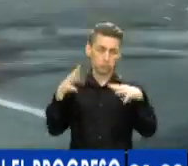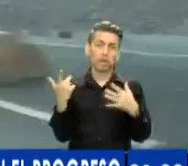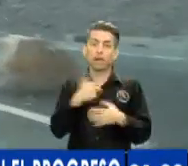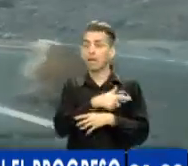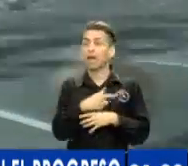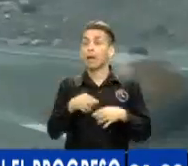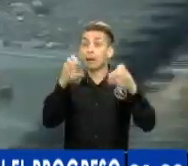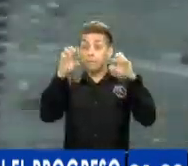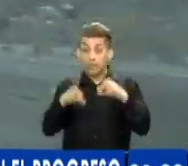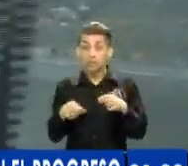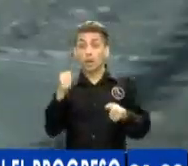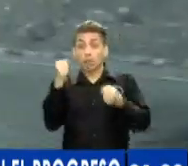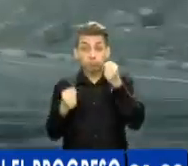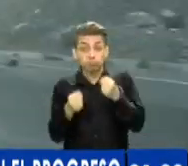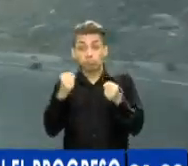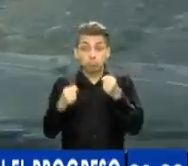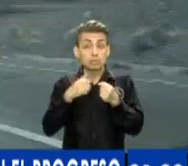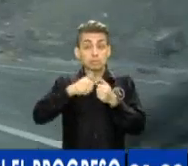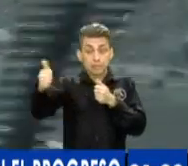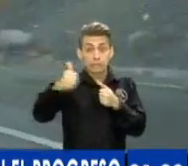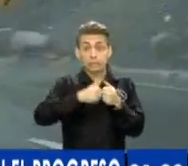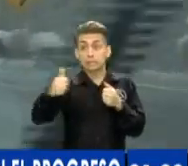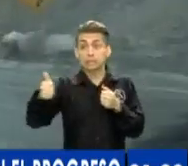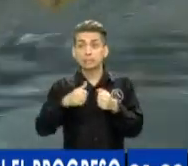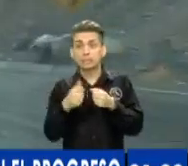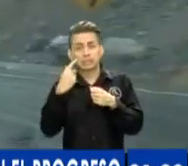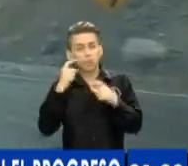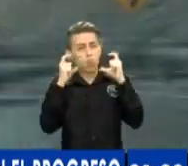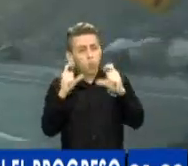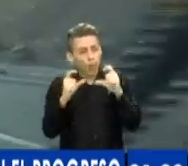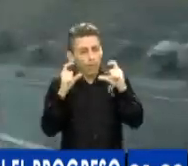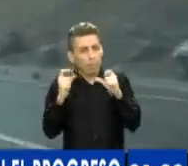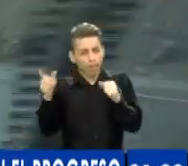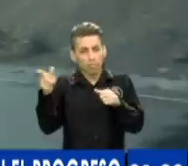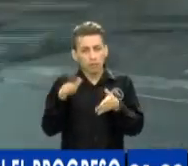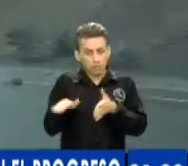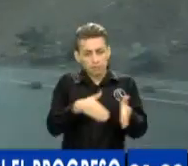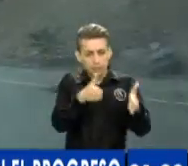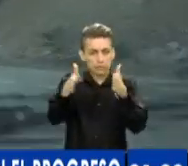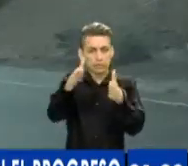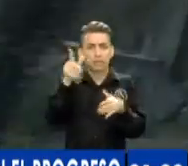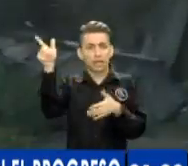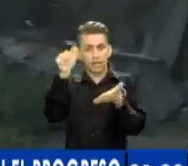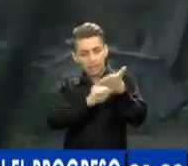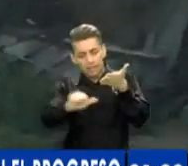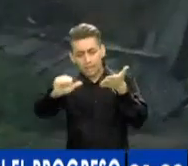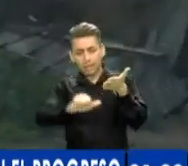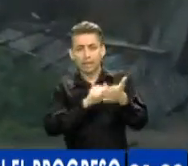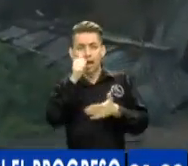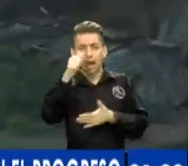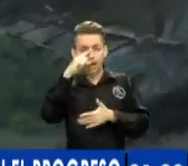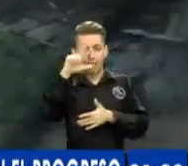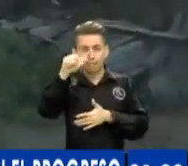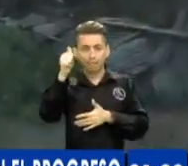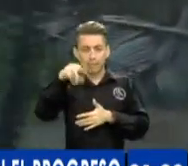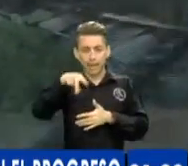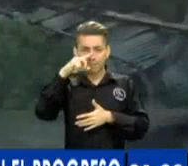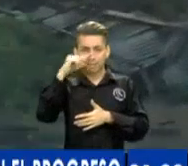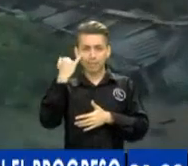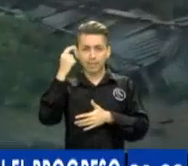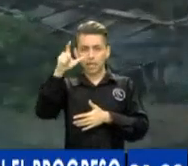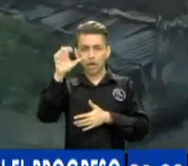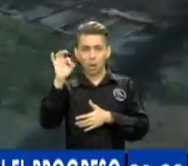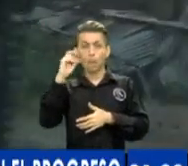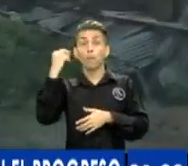asistencia ante la pandemia han debido circular toman todas las precauciones sobre la carretera del Atlántico debido a las corrienteas de agua que acarrean